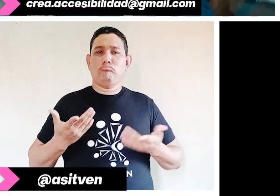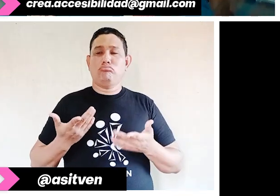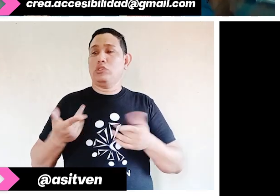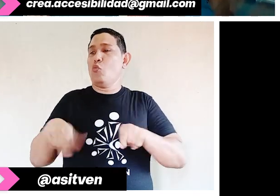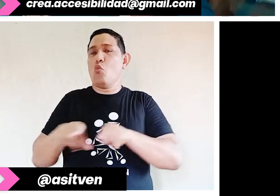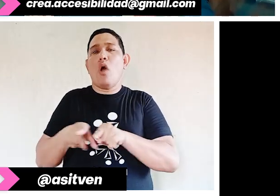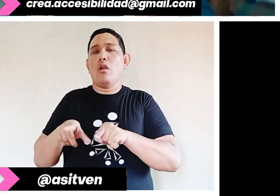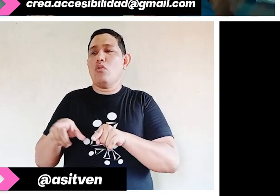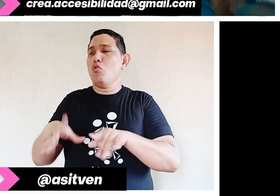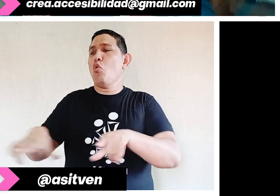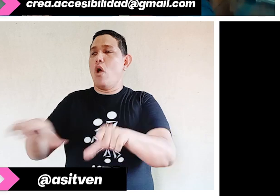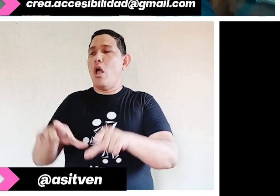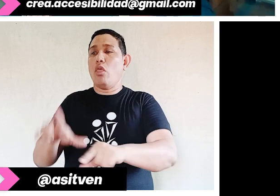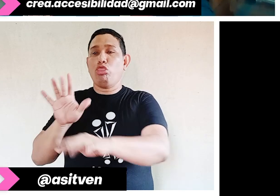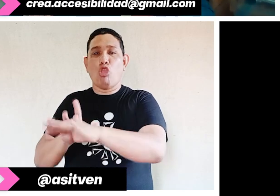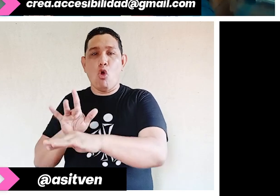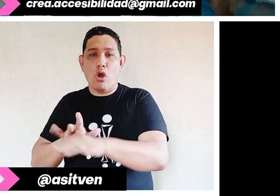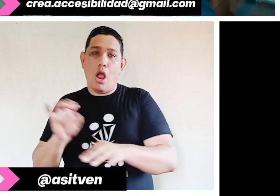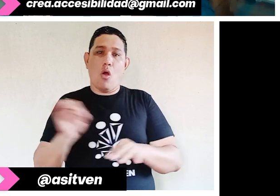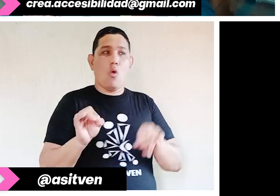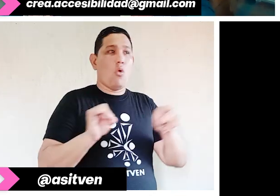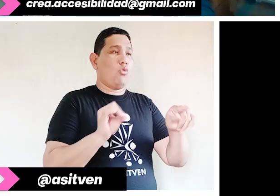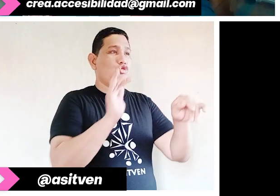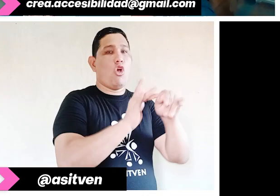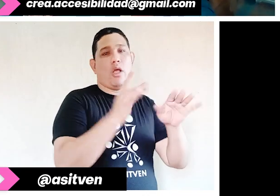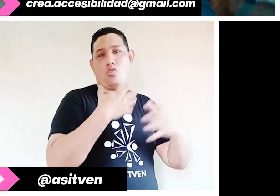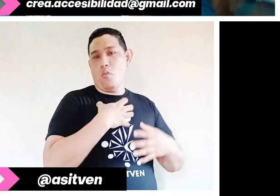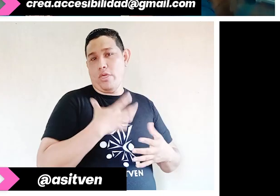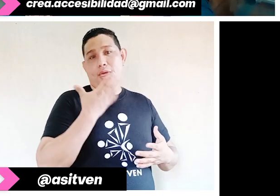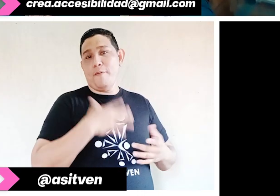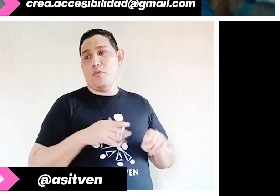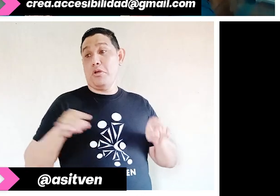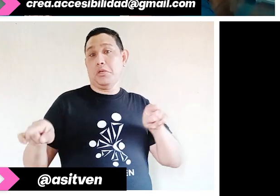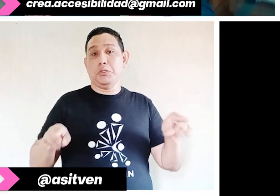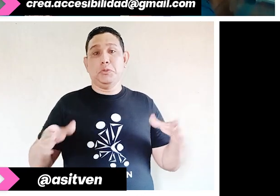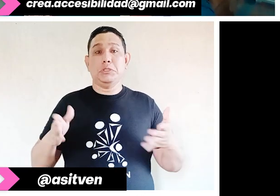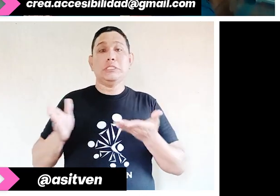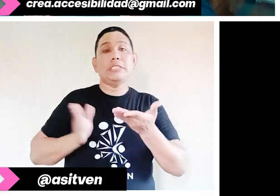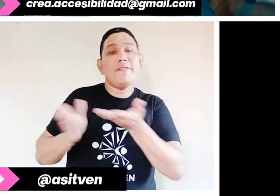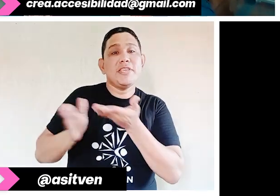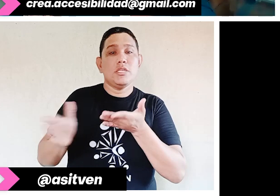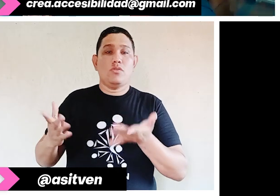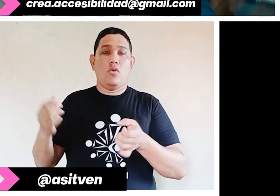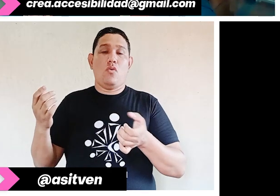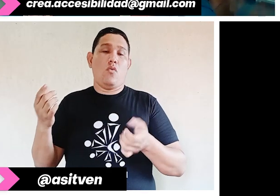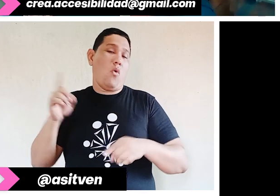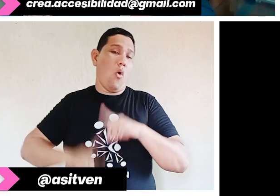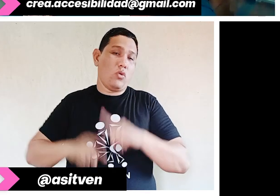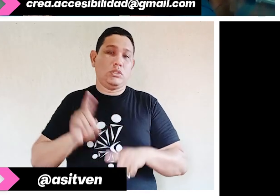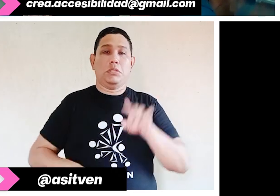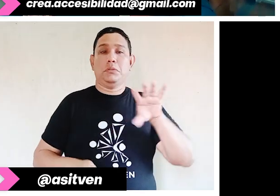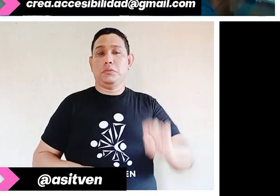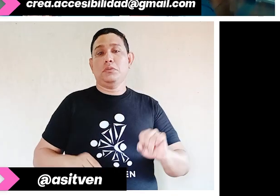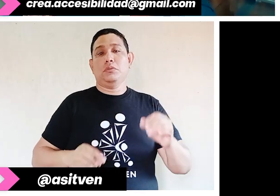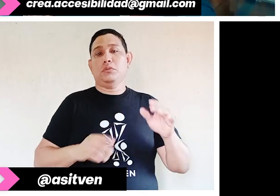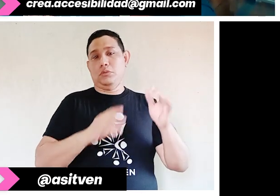o intangible, sea material o sea algún servicio, algo online, ya dijimos que debía